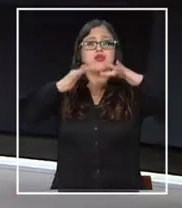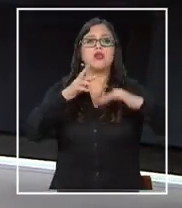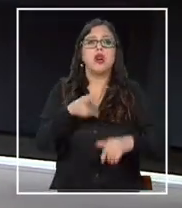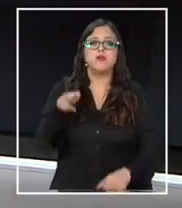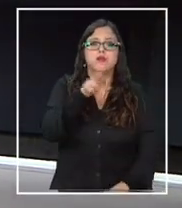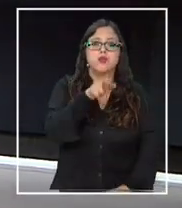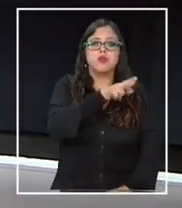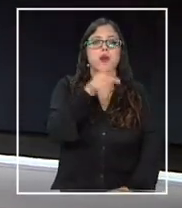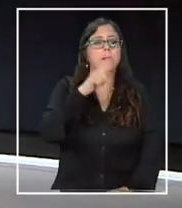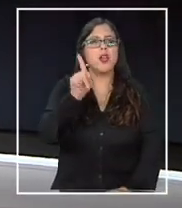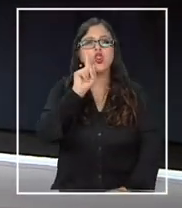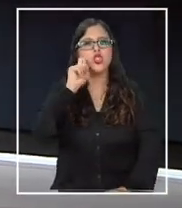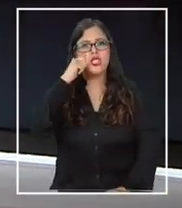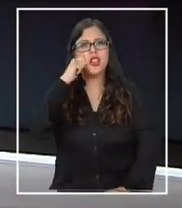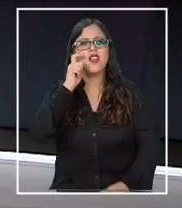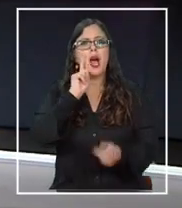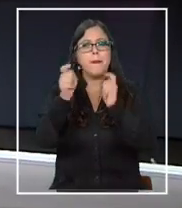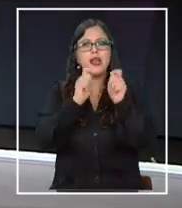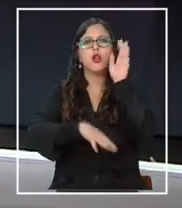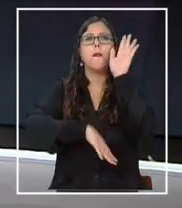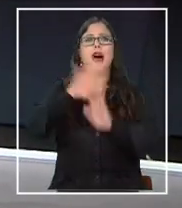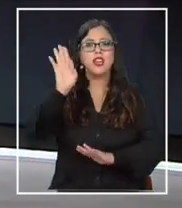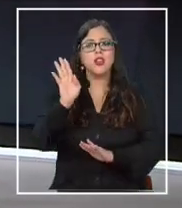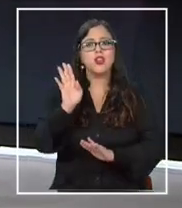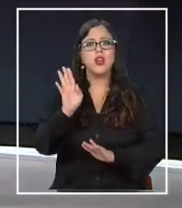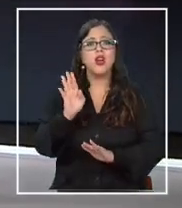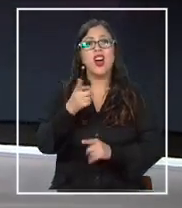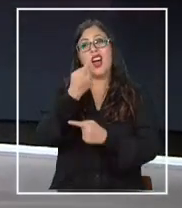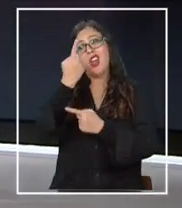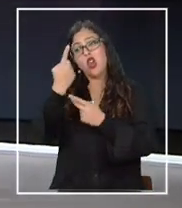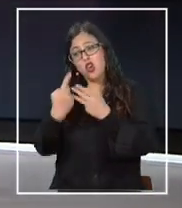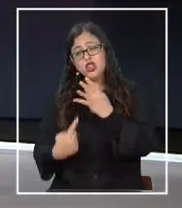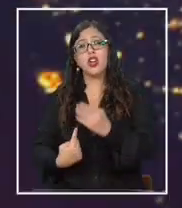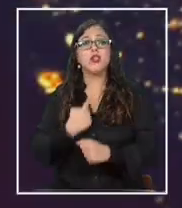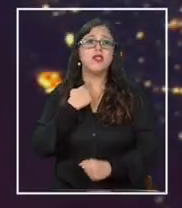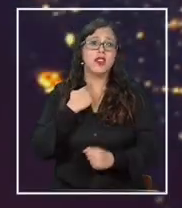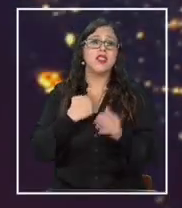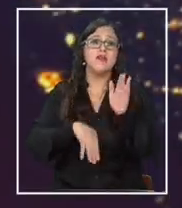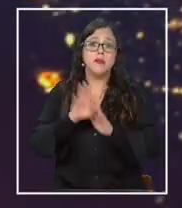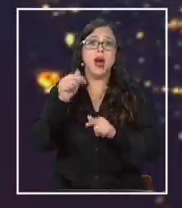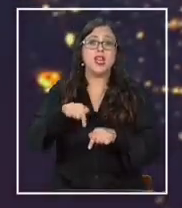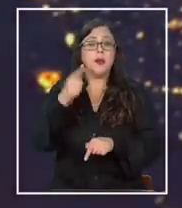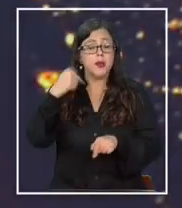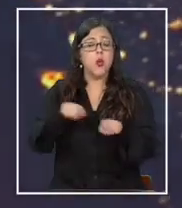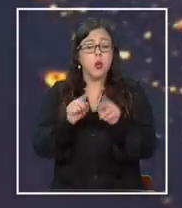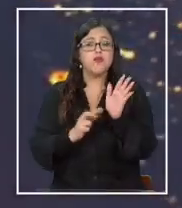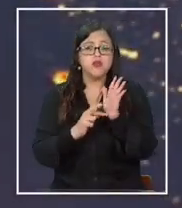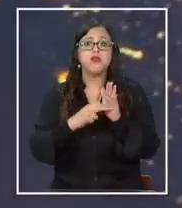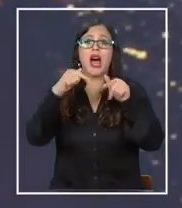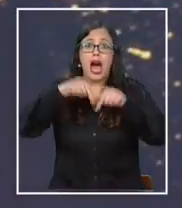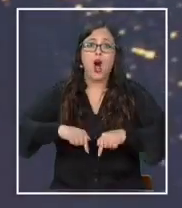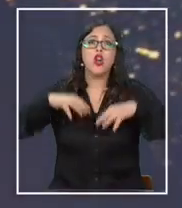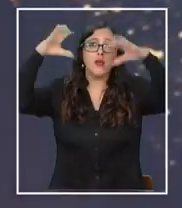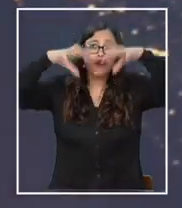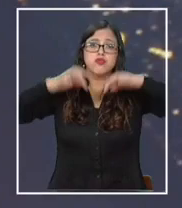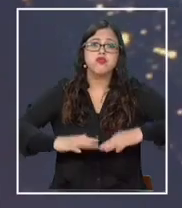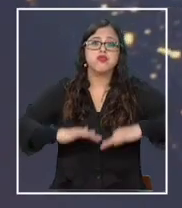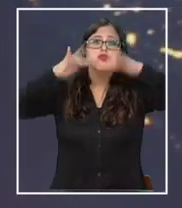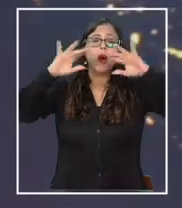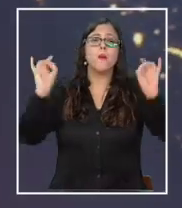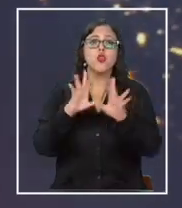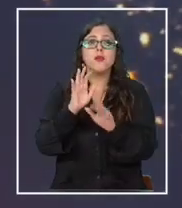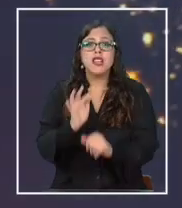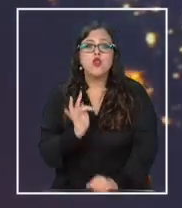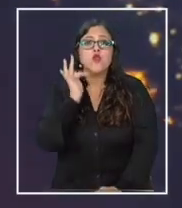visibiliza como el peligro mayor en nuestro país. Tenemos otros que nos golpean permanentemente, pero es un paso. Ahora son las inundaciones. Mañana van a ser las ondas de